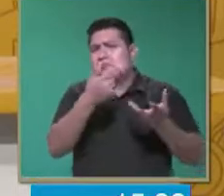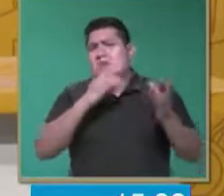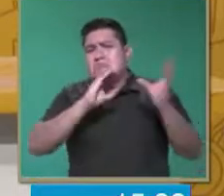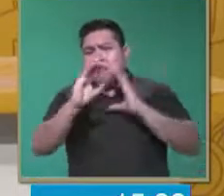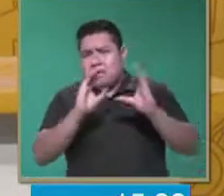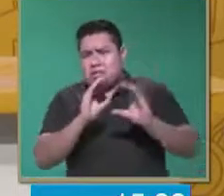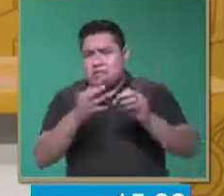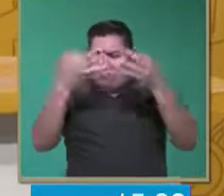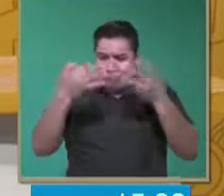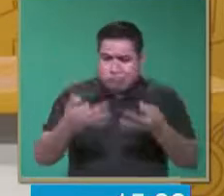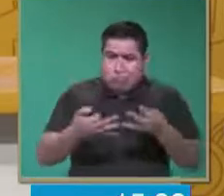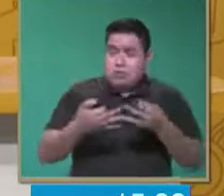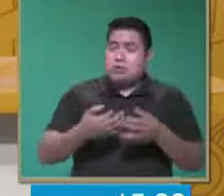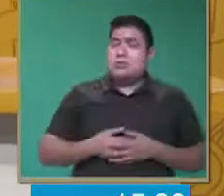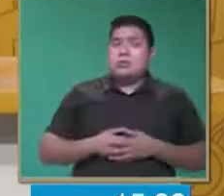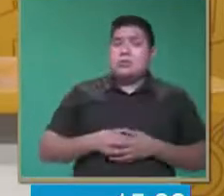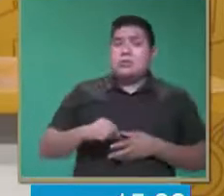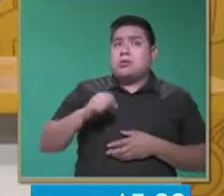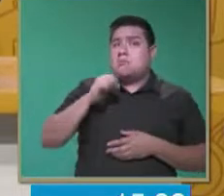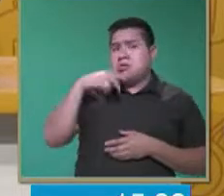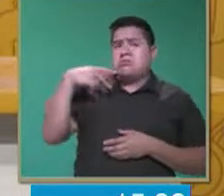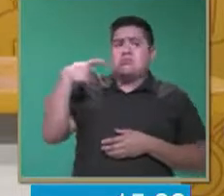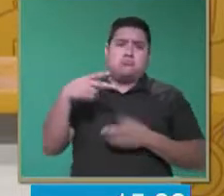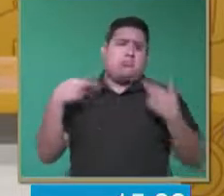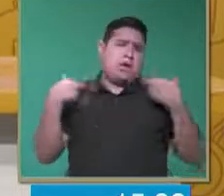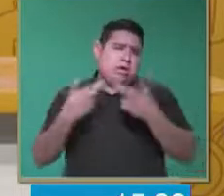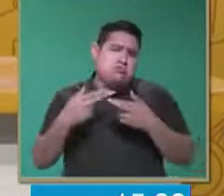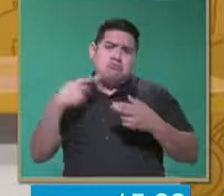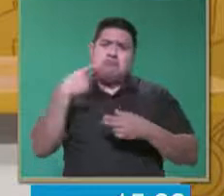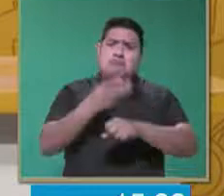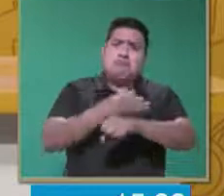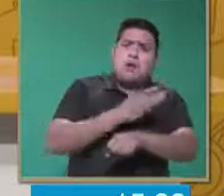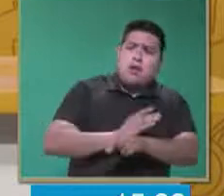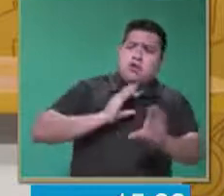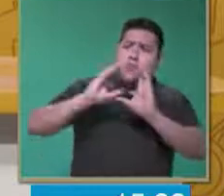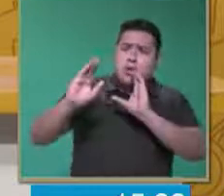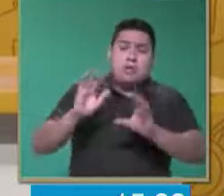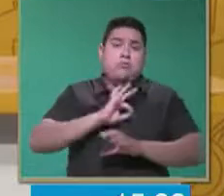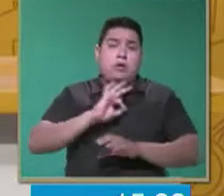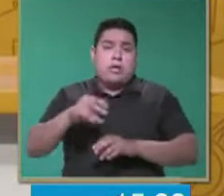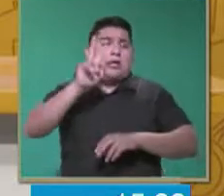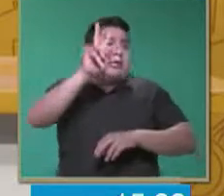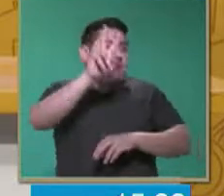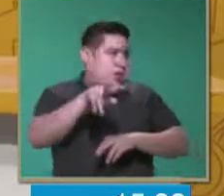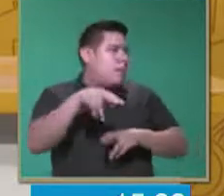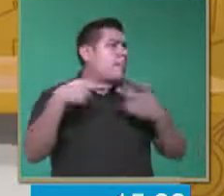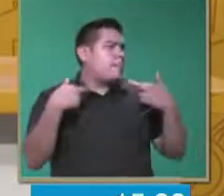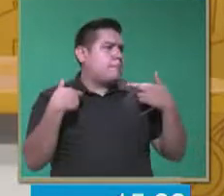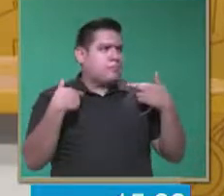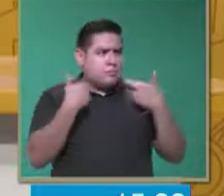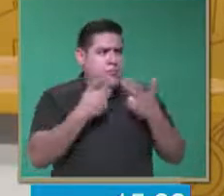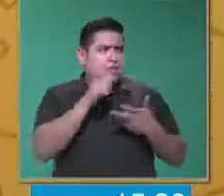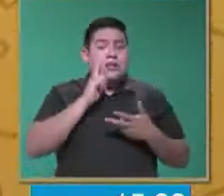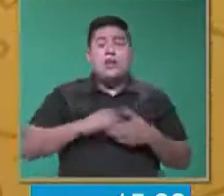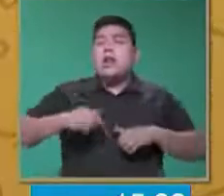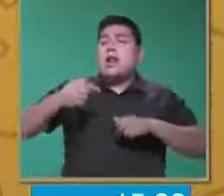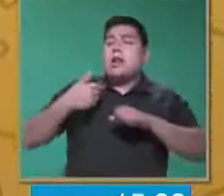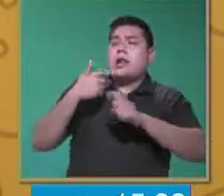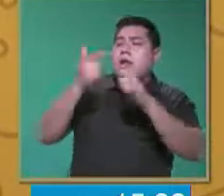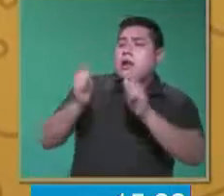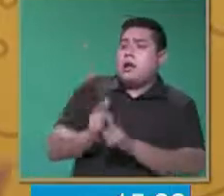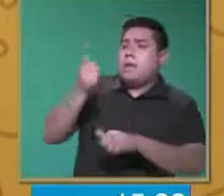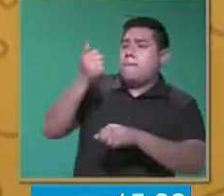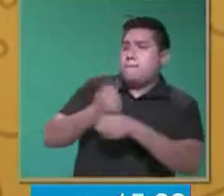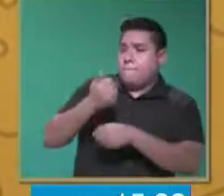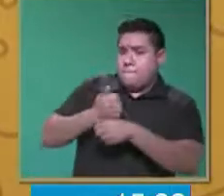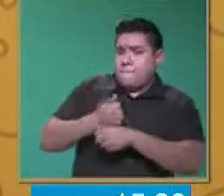comunicación con el docente y con sus compañeros. Es correcto, licenciada. Durante primaria, nosotros tenemos que favorecer